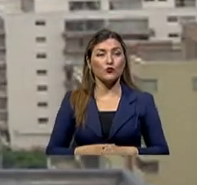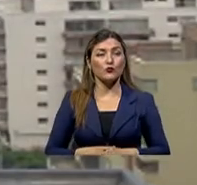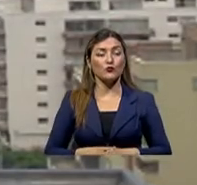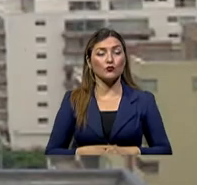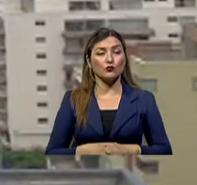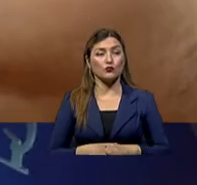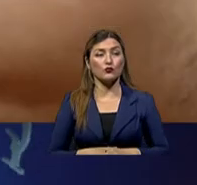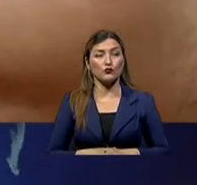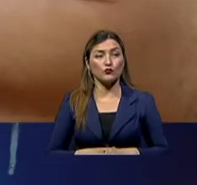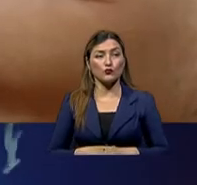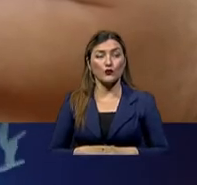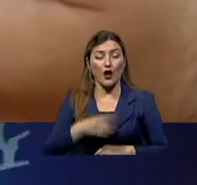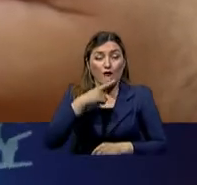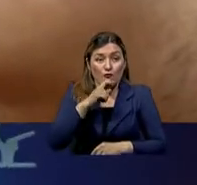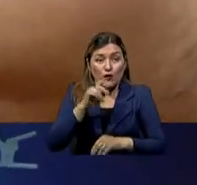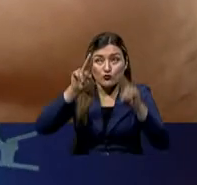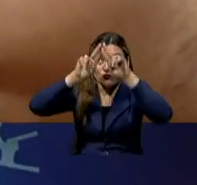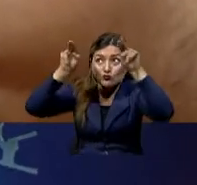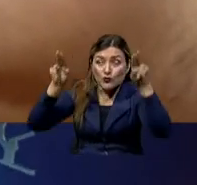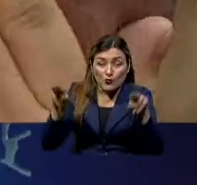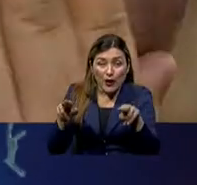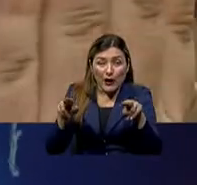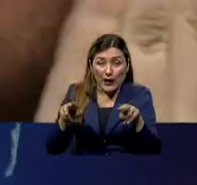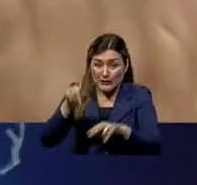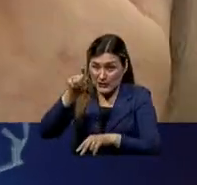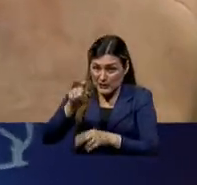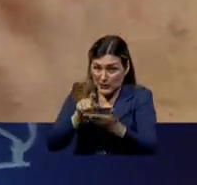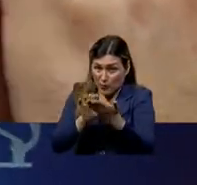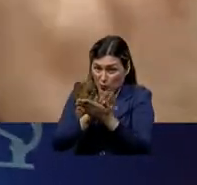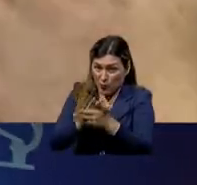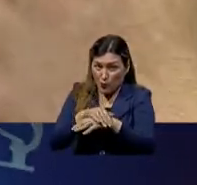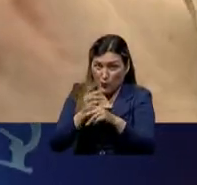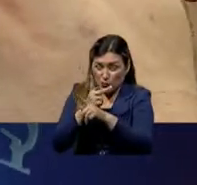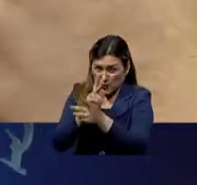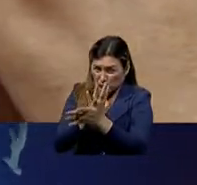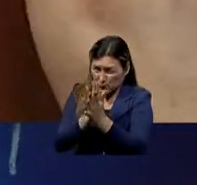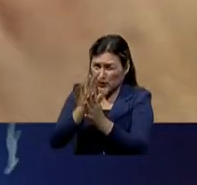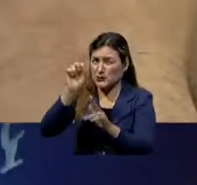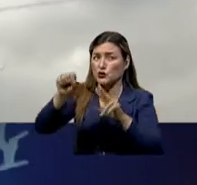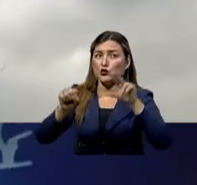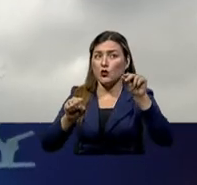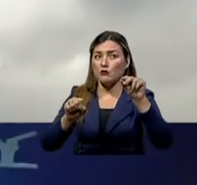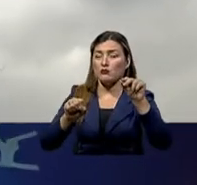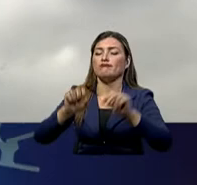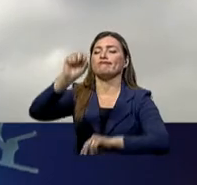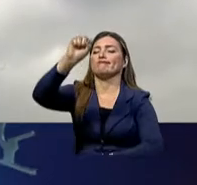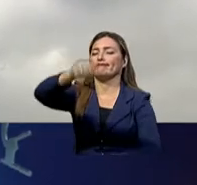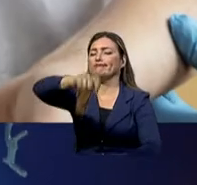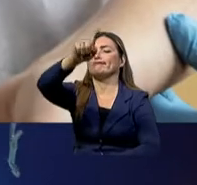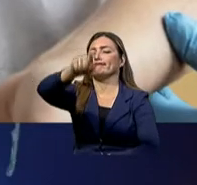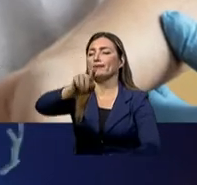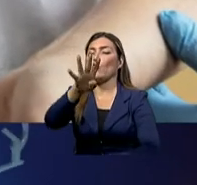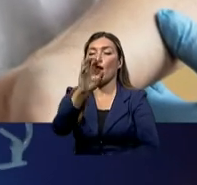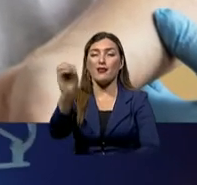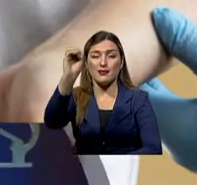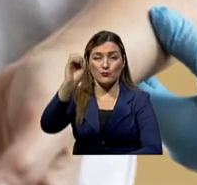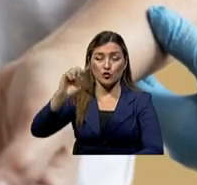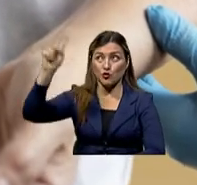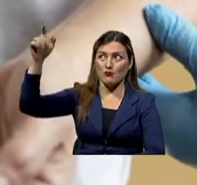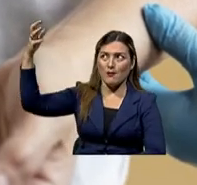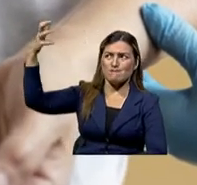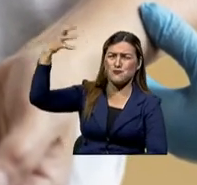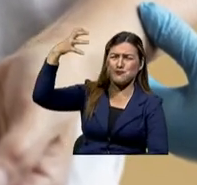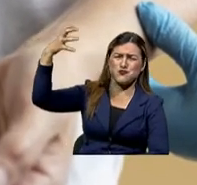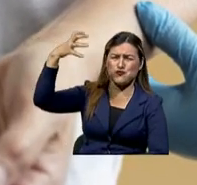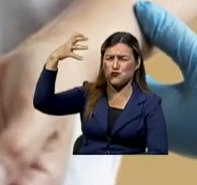si hace frío o está nublado no es necesario usar protección contra el sol? No es verdad. Hasta el 40% de la radiación